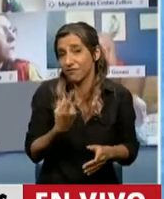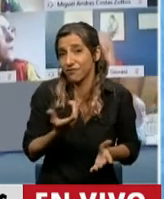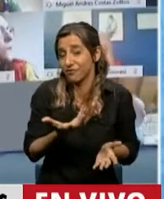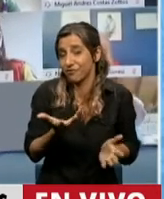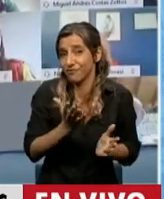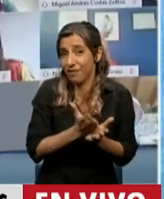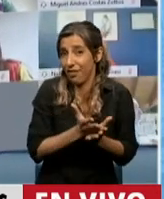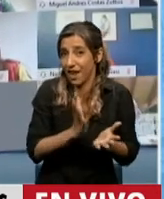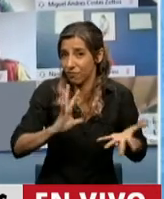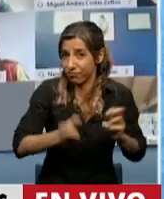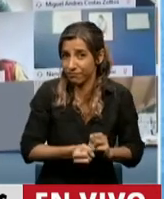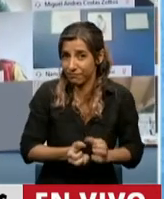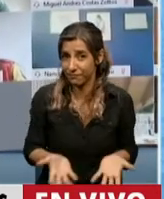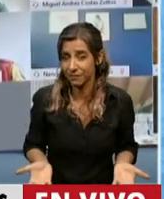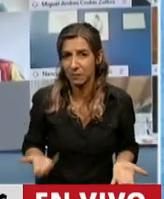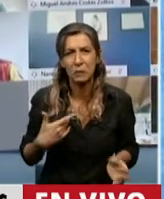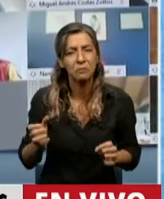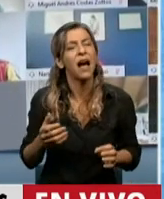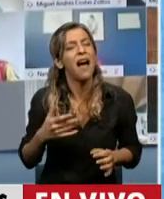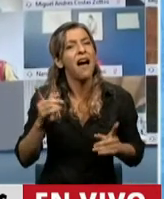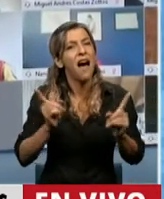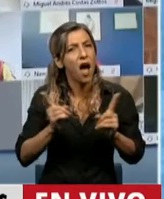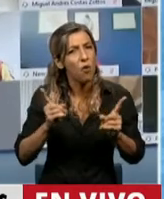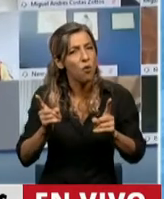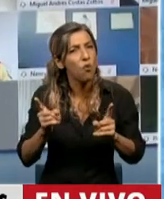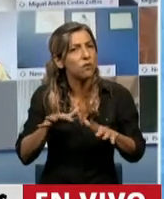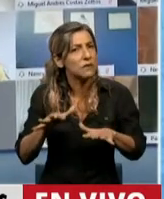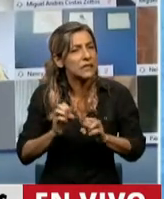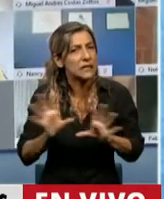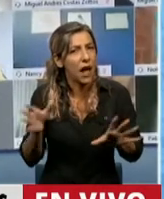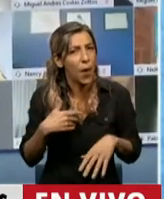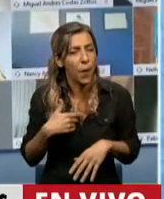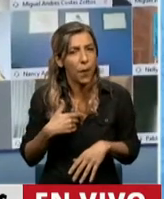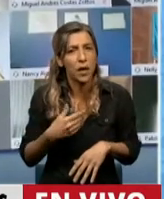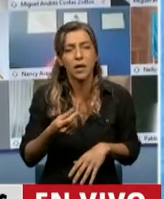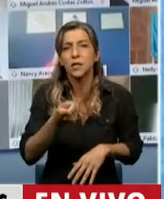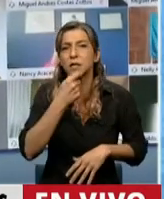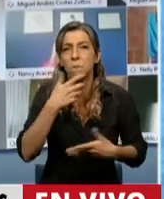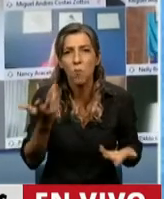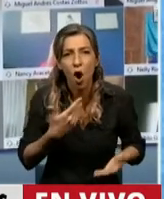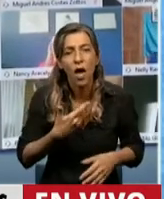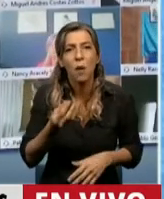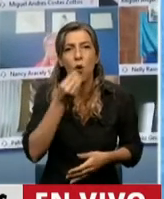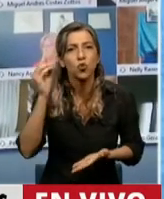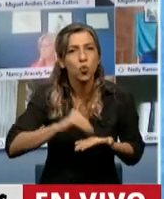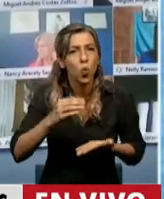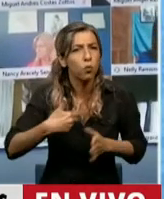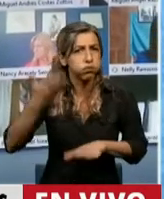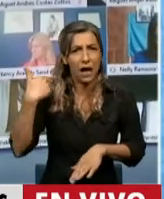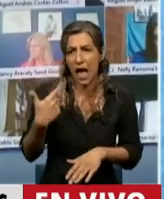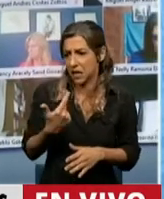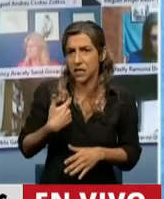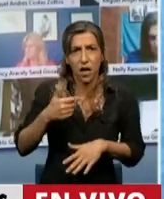Tenemos casos gravísimos, por ejemplo Chubut, es un tema que a mí me gusta citar en esta Cámara. Ayer hubo movilizaciones